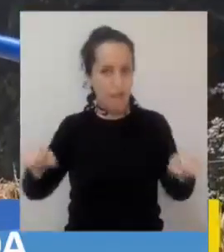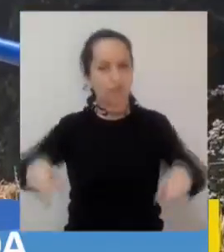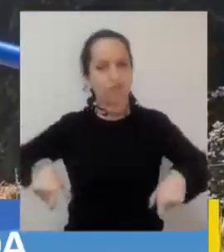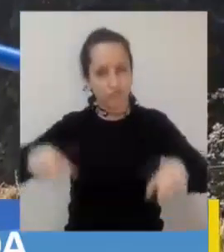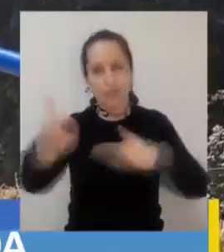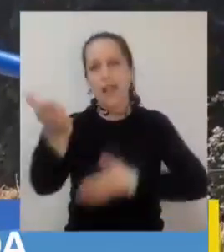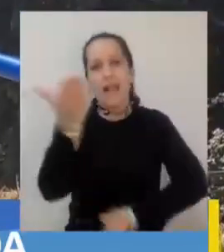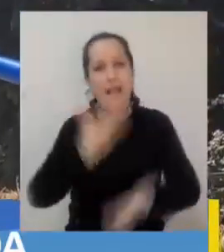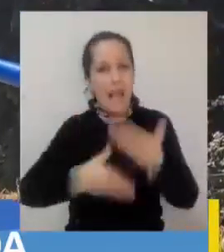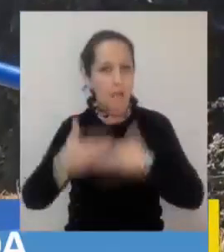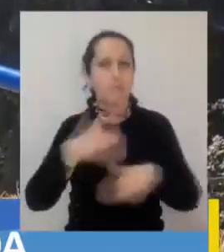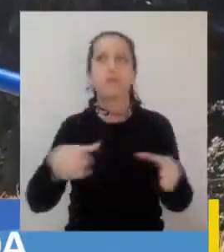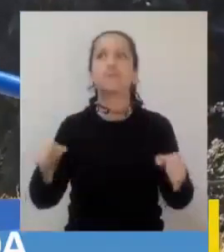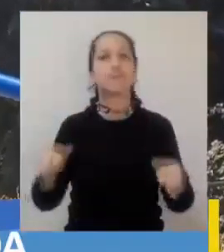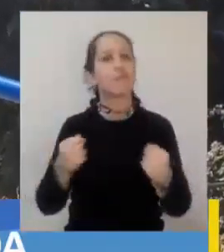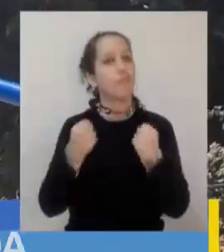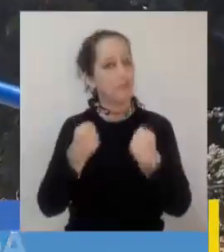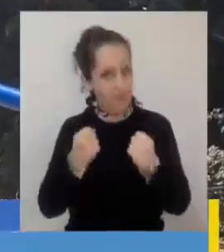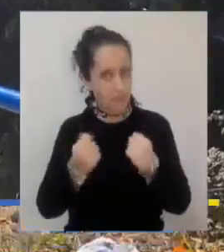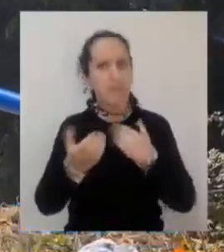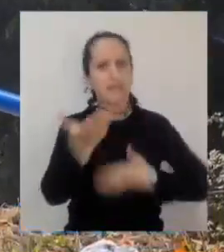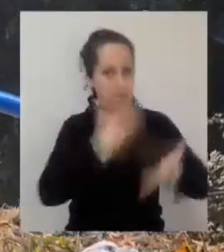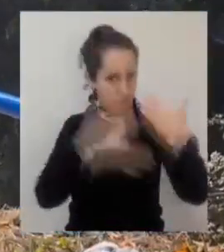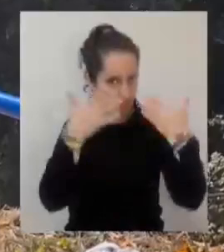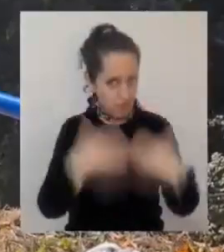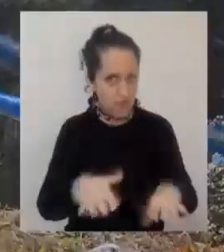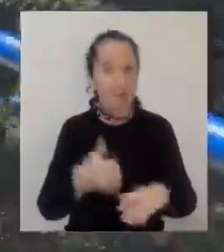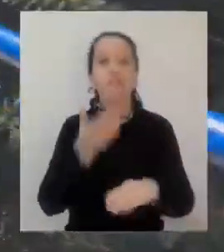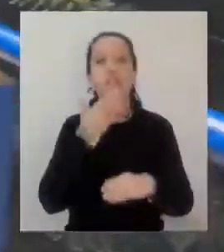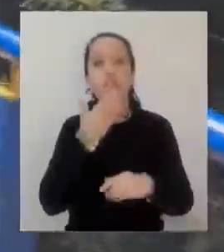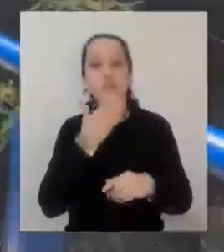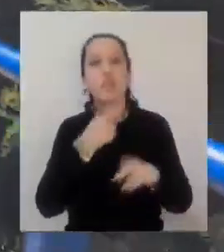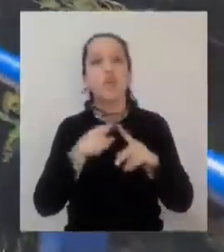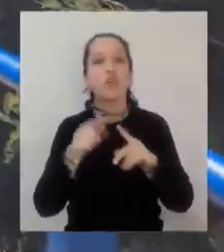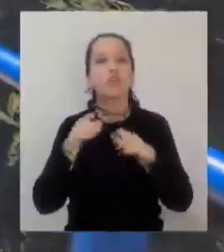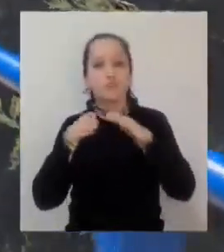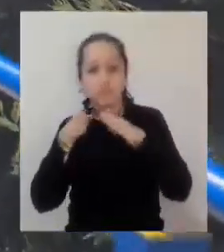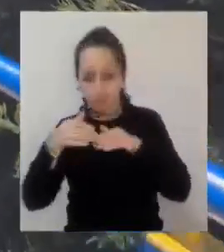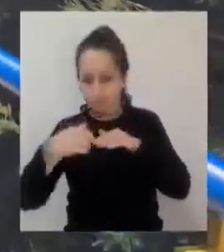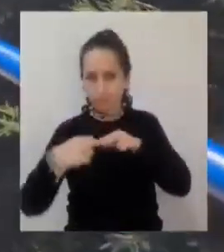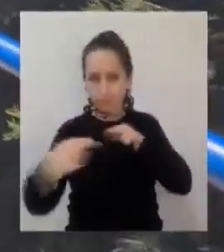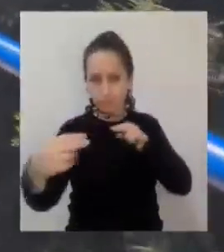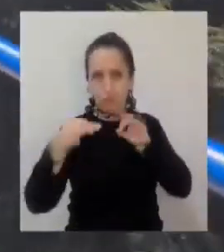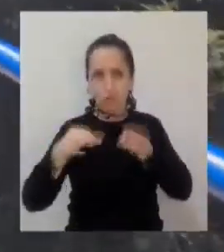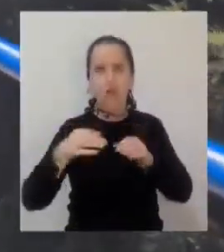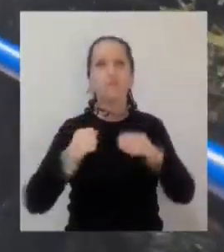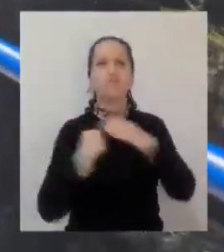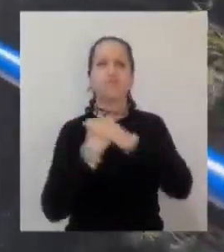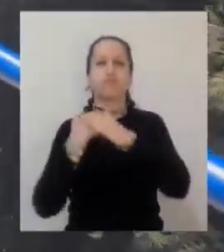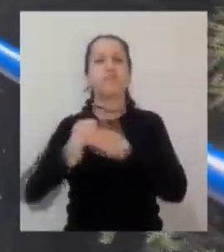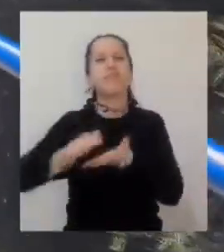materialidad para otorgar más firmeza, además del mejoramiento de los accesos con hormigón.